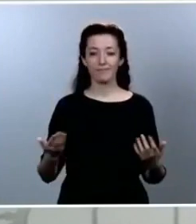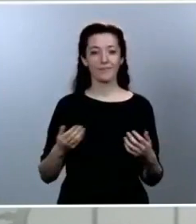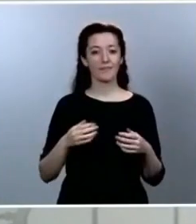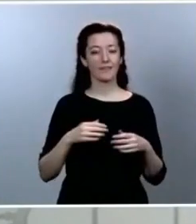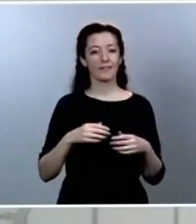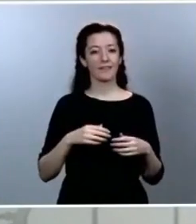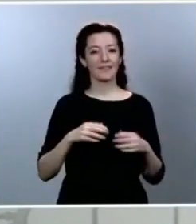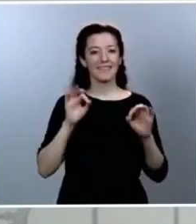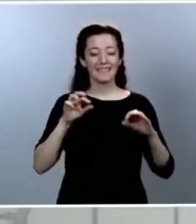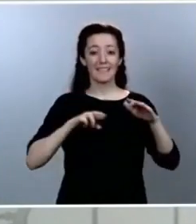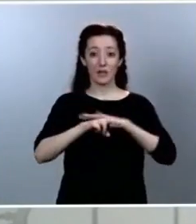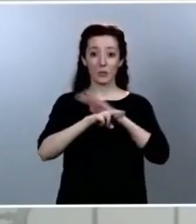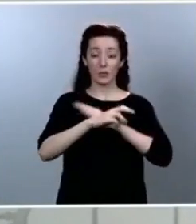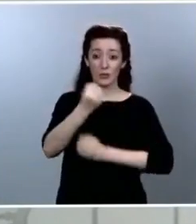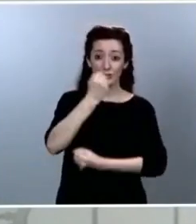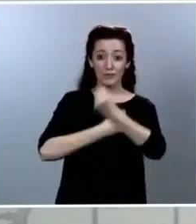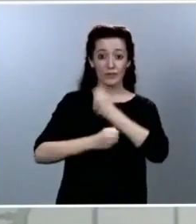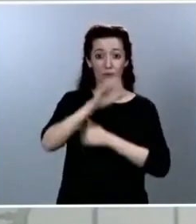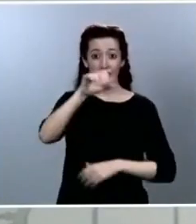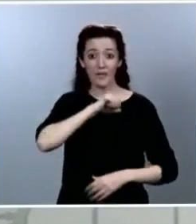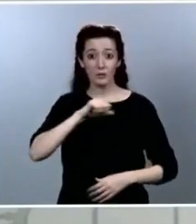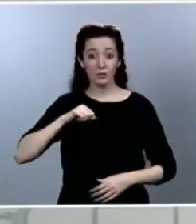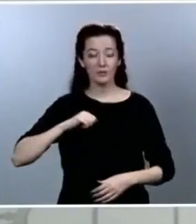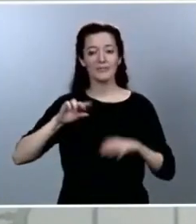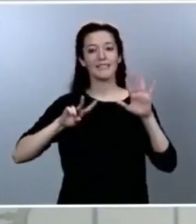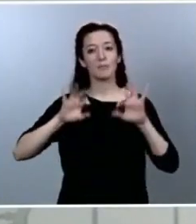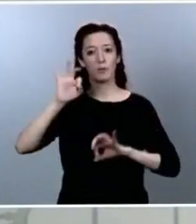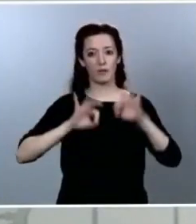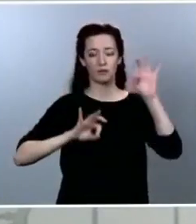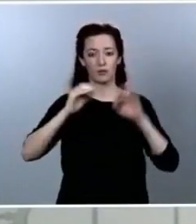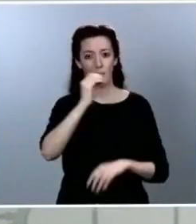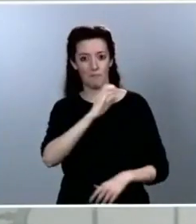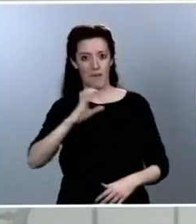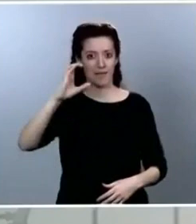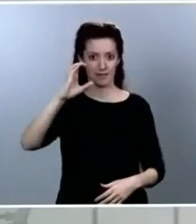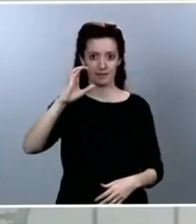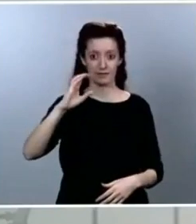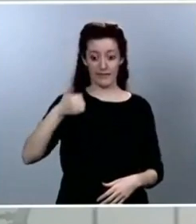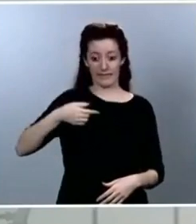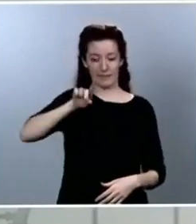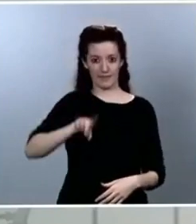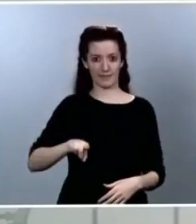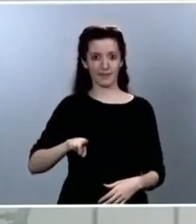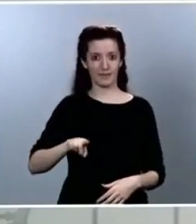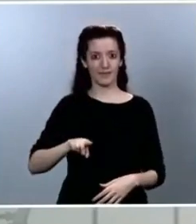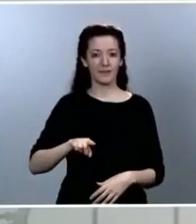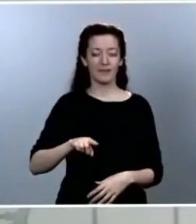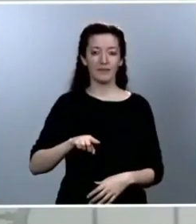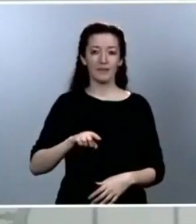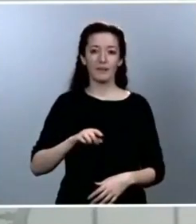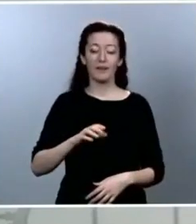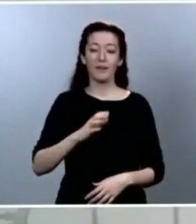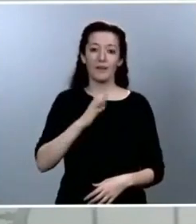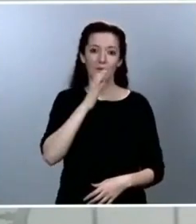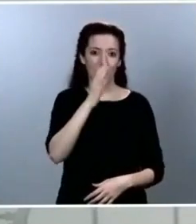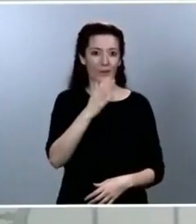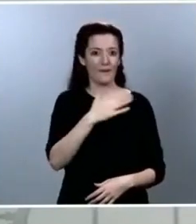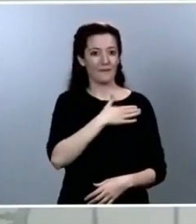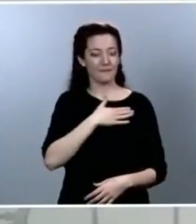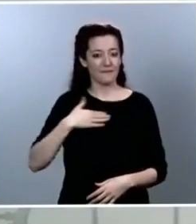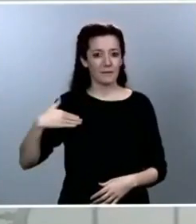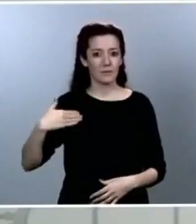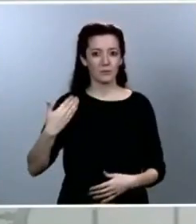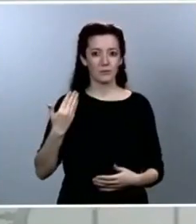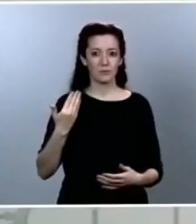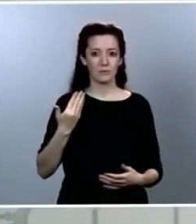financieros de las comunidades autónomas durante este mes, precisamente para que puedan hacer frente con dinero,